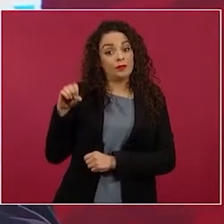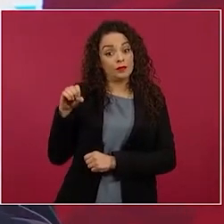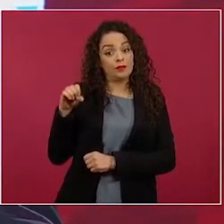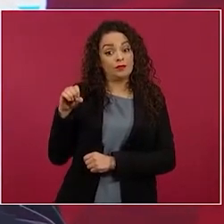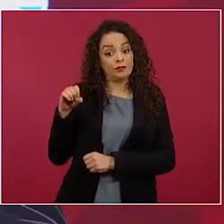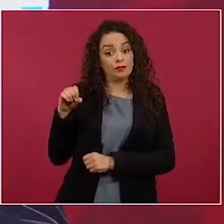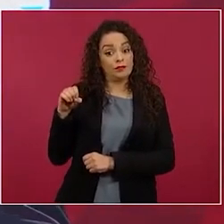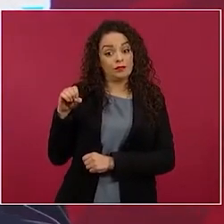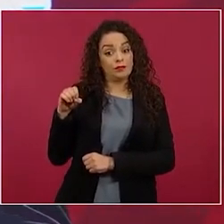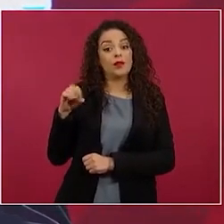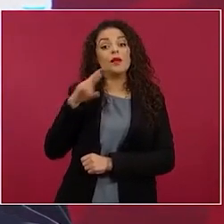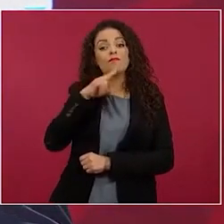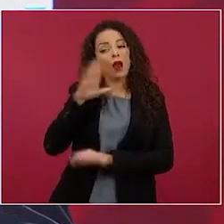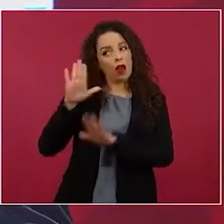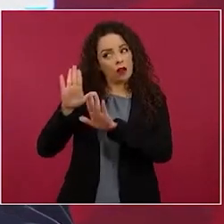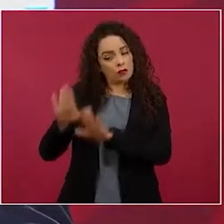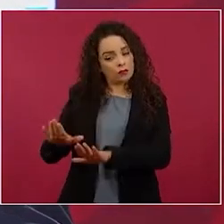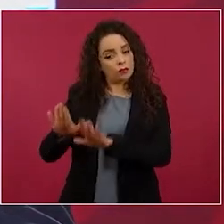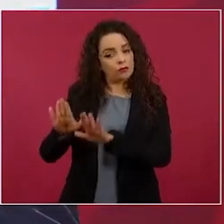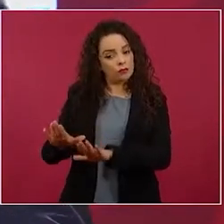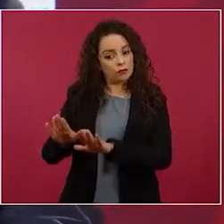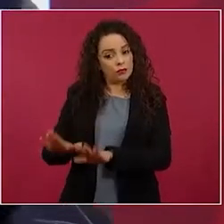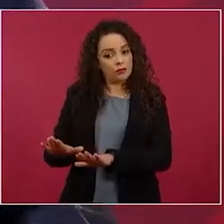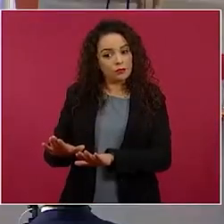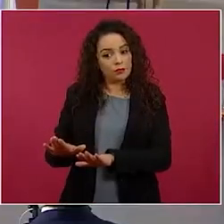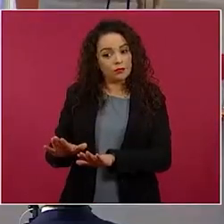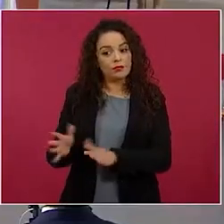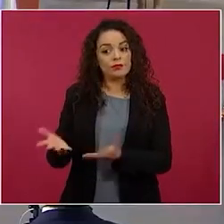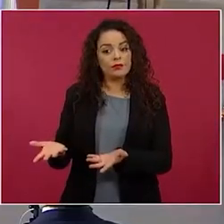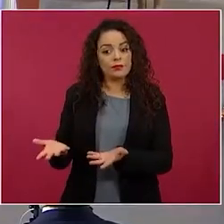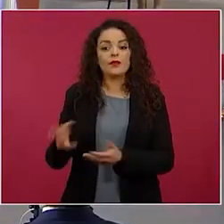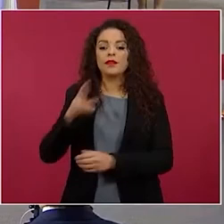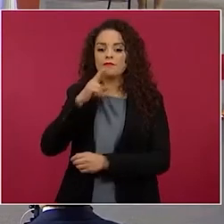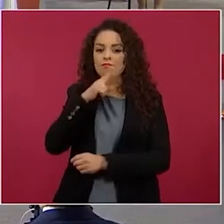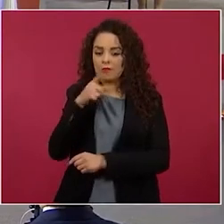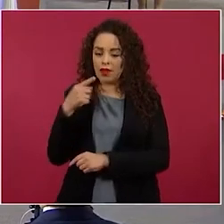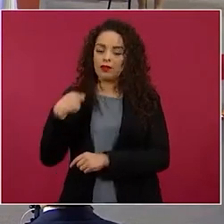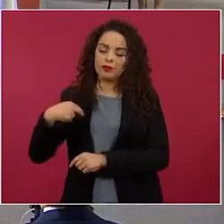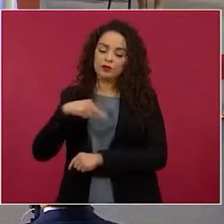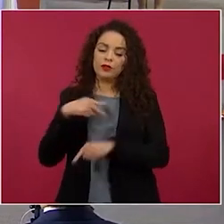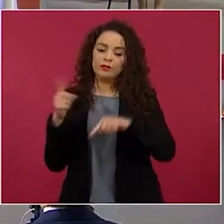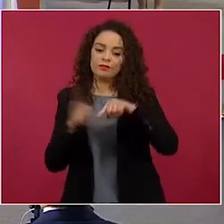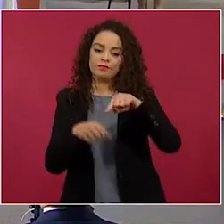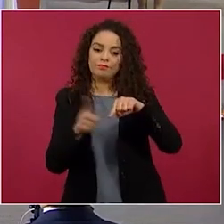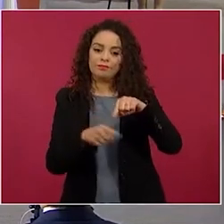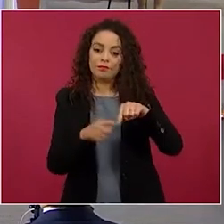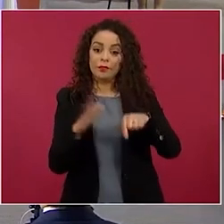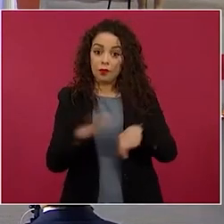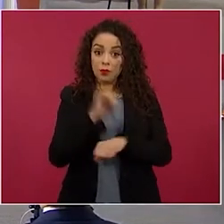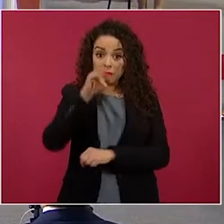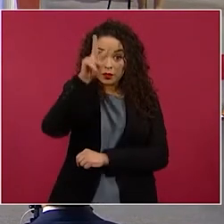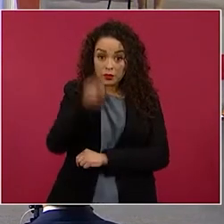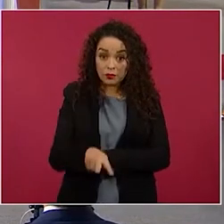bájenle y le quitamos porque en efecto el borrador